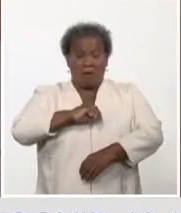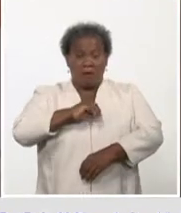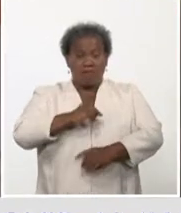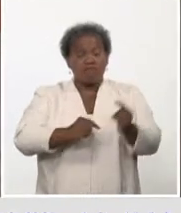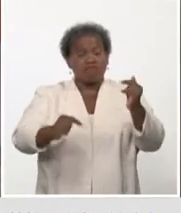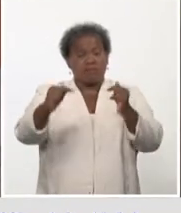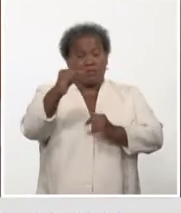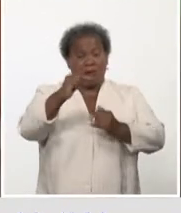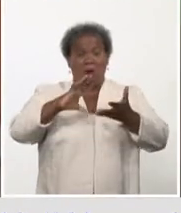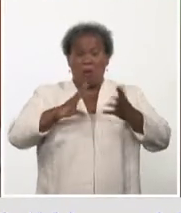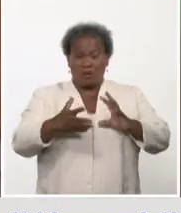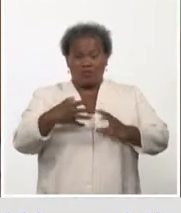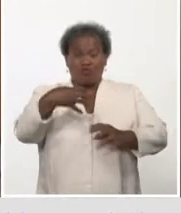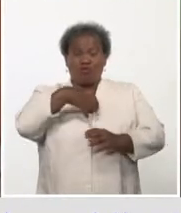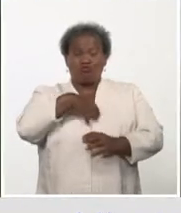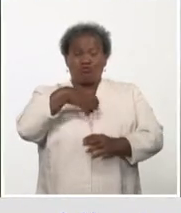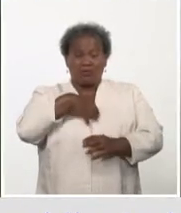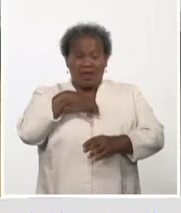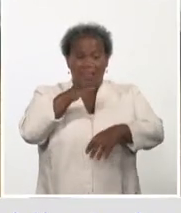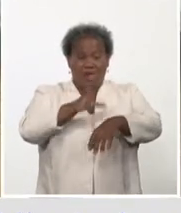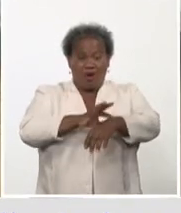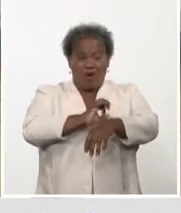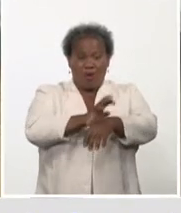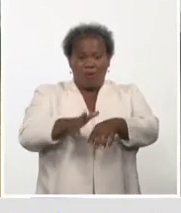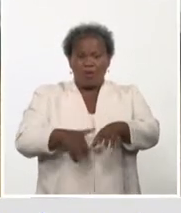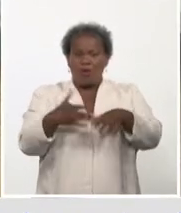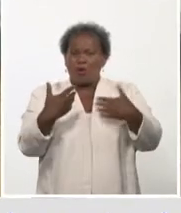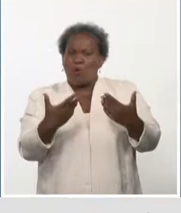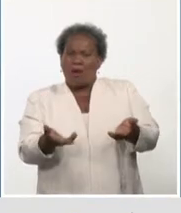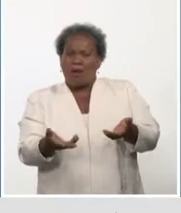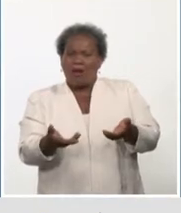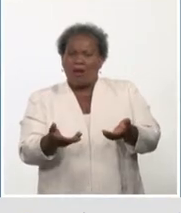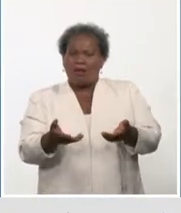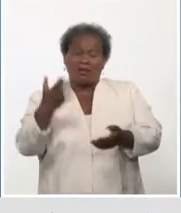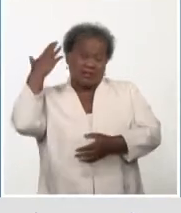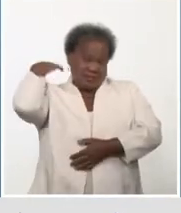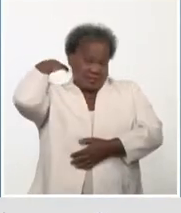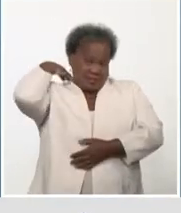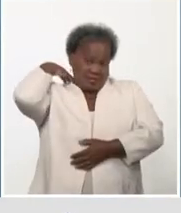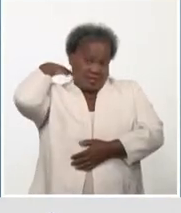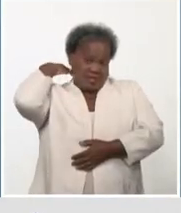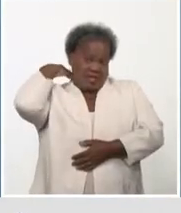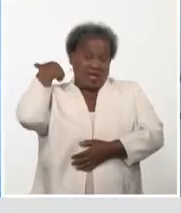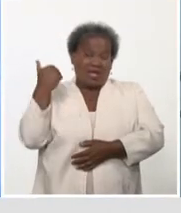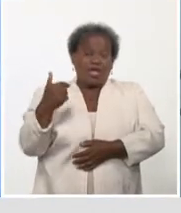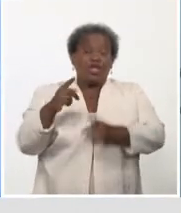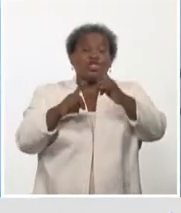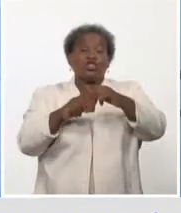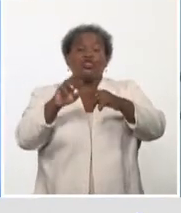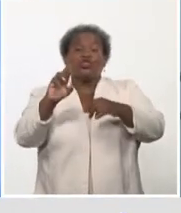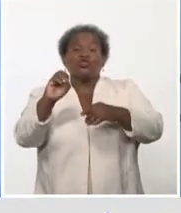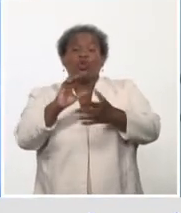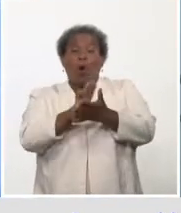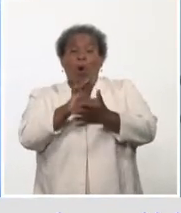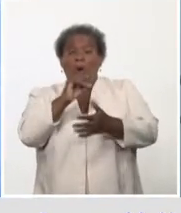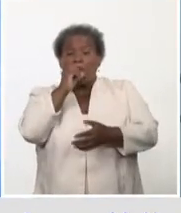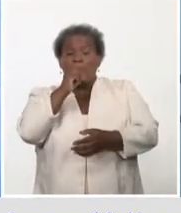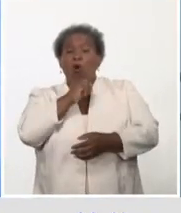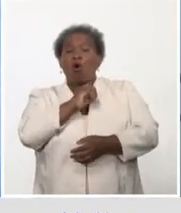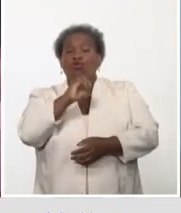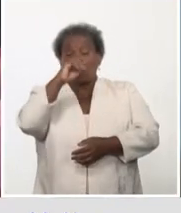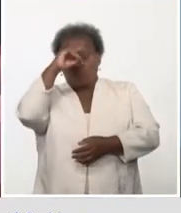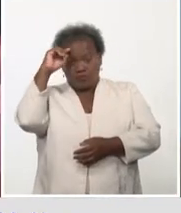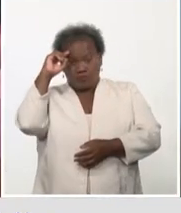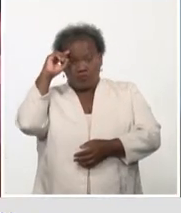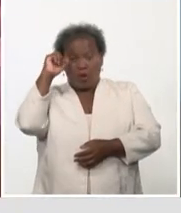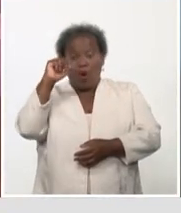que tiene esta enfermedad puede ser la formación de trombos o coágulos, como lo conoce la población. Bueno, ¿de qué vamos a